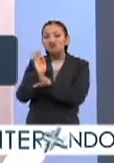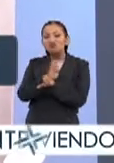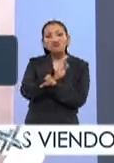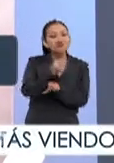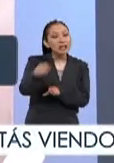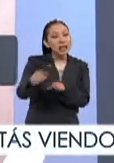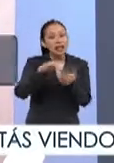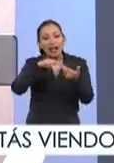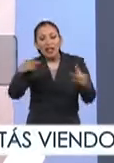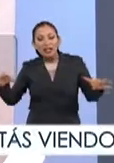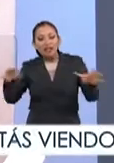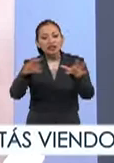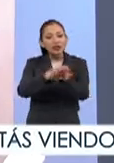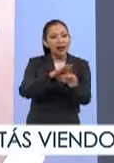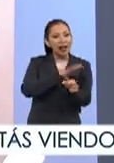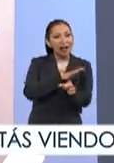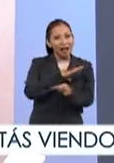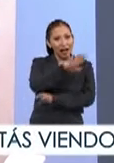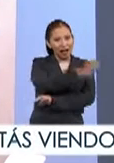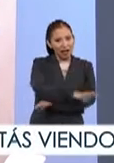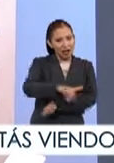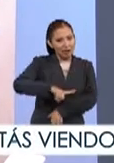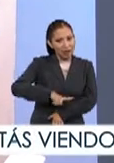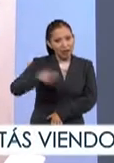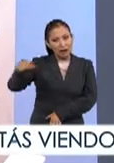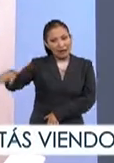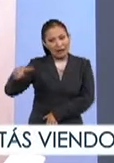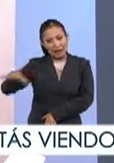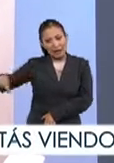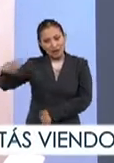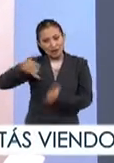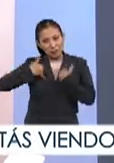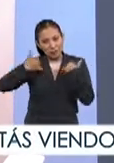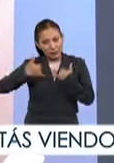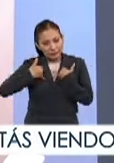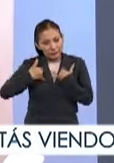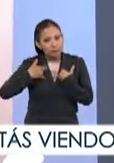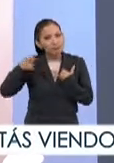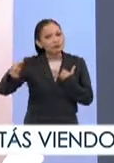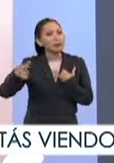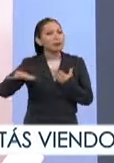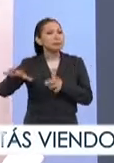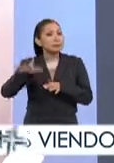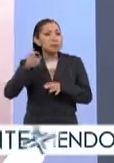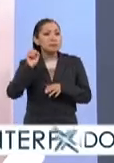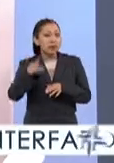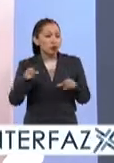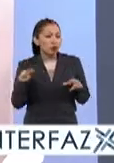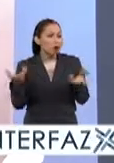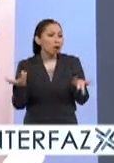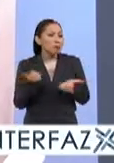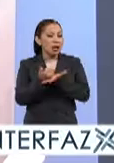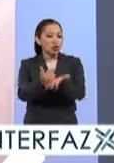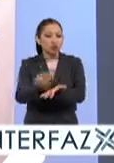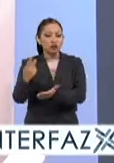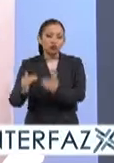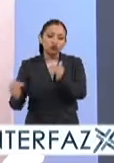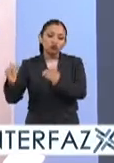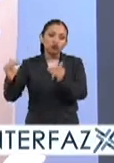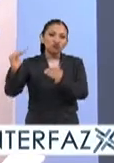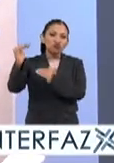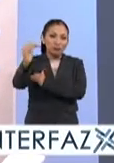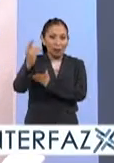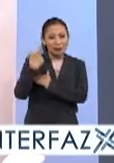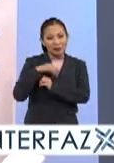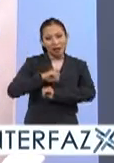el vínculo que existe entre el gobierno y este sector de la población, los jóvenes, y al mismo tiempo favorecer su crecimiento,